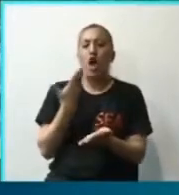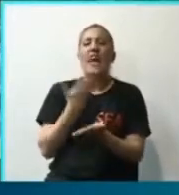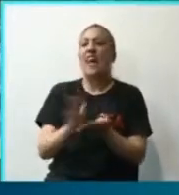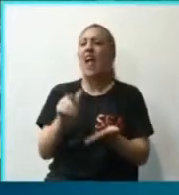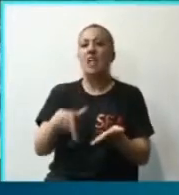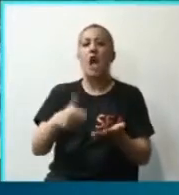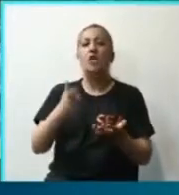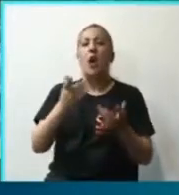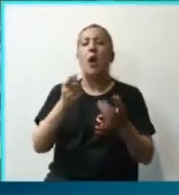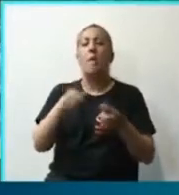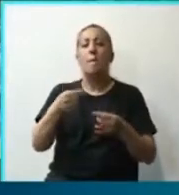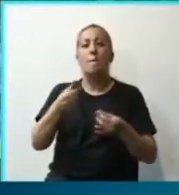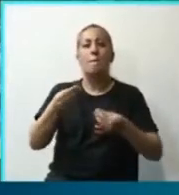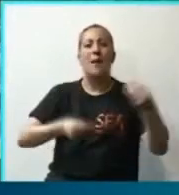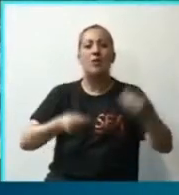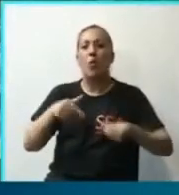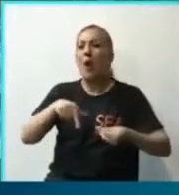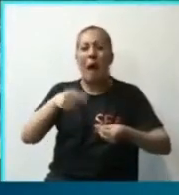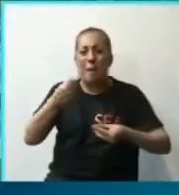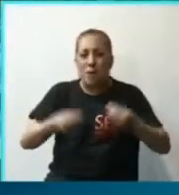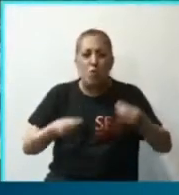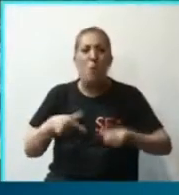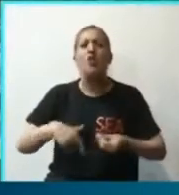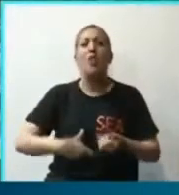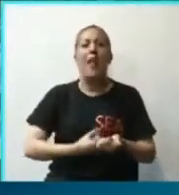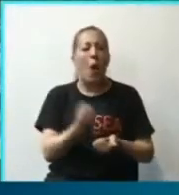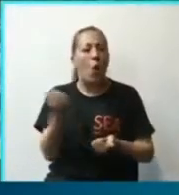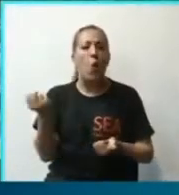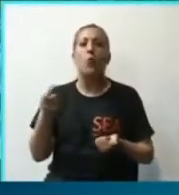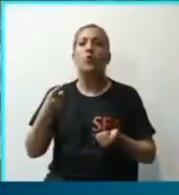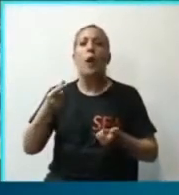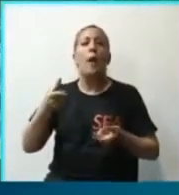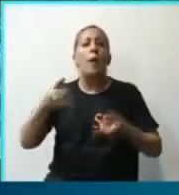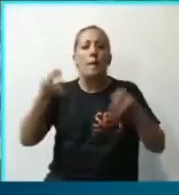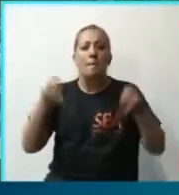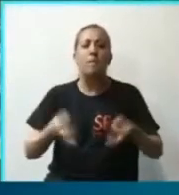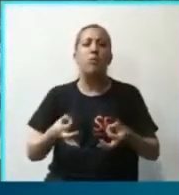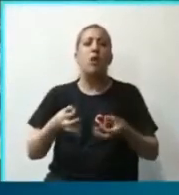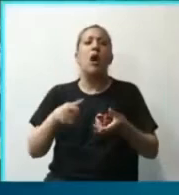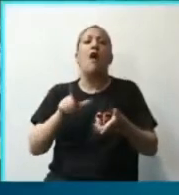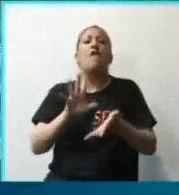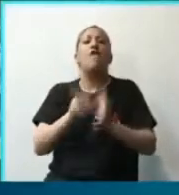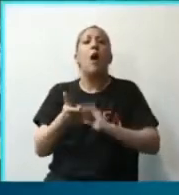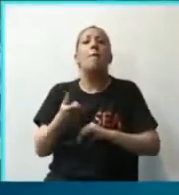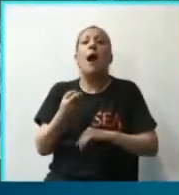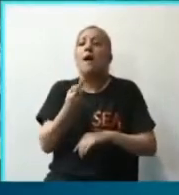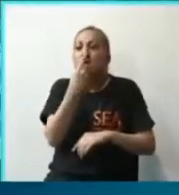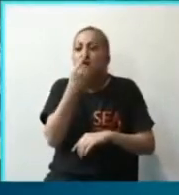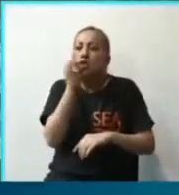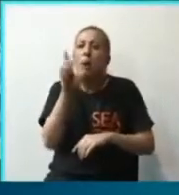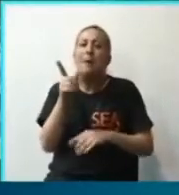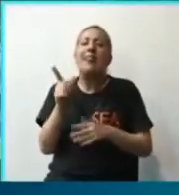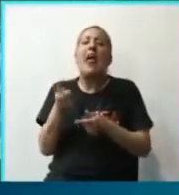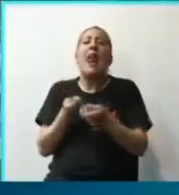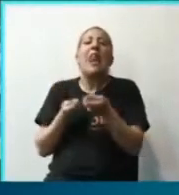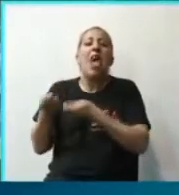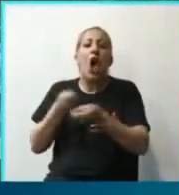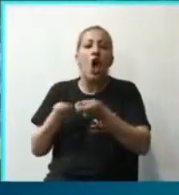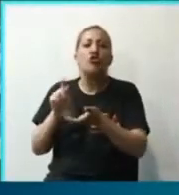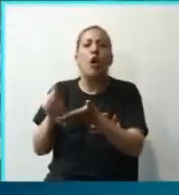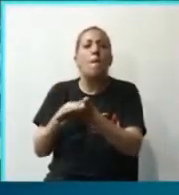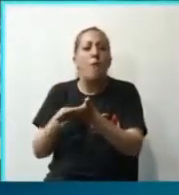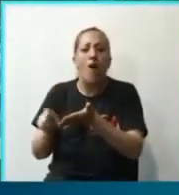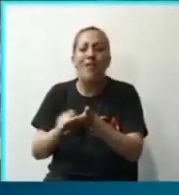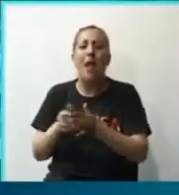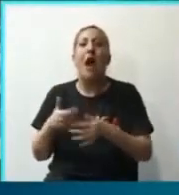que insisto, es un presupuesto de ajuste es un presupuesto armado en función de los negocios inmobiliarios y en función de la parte contratista sino que